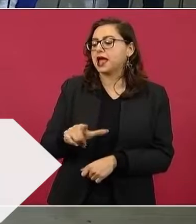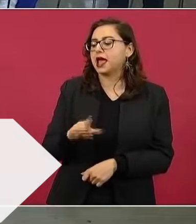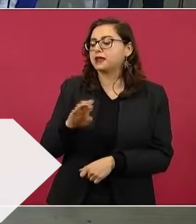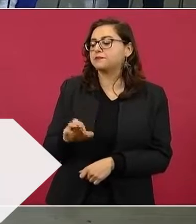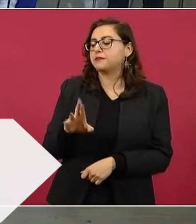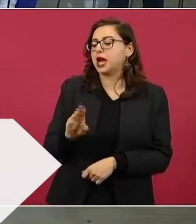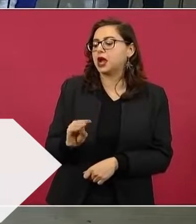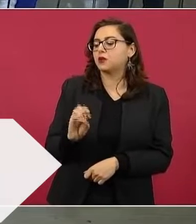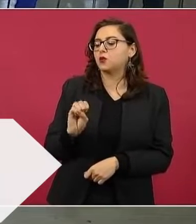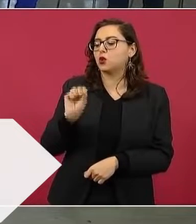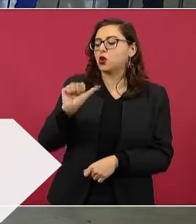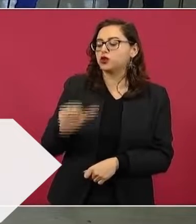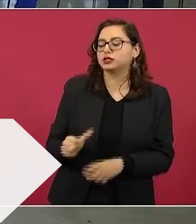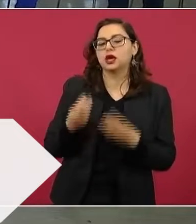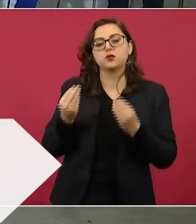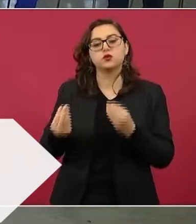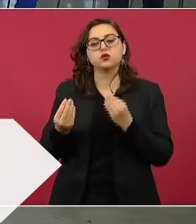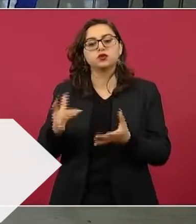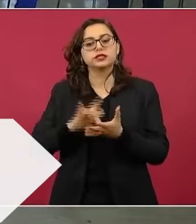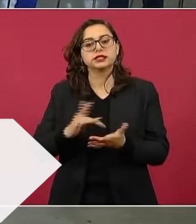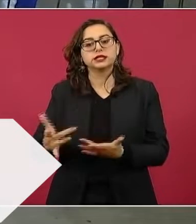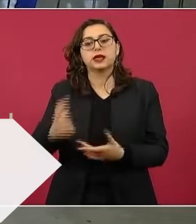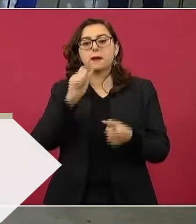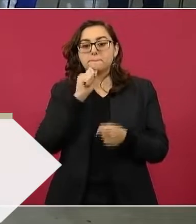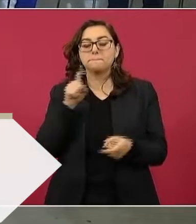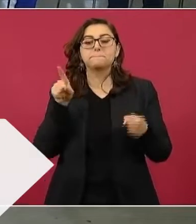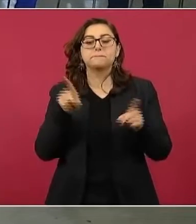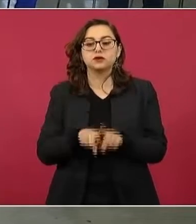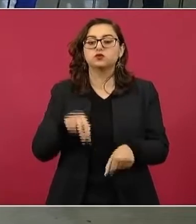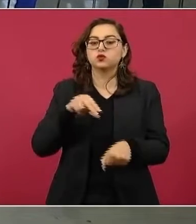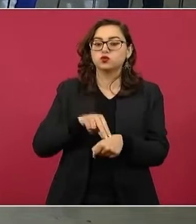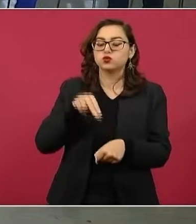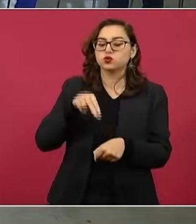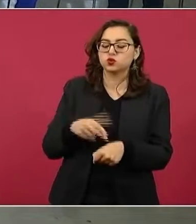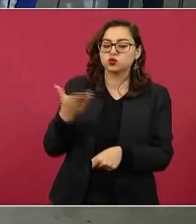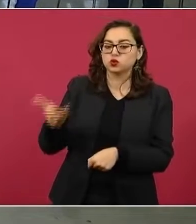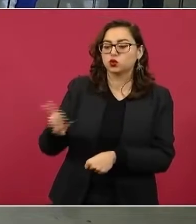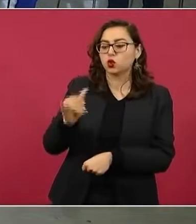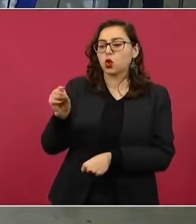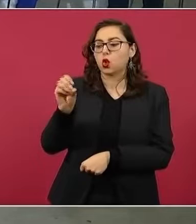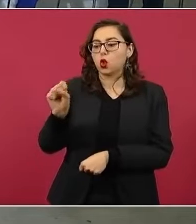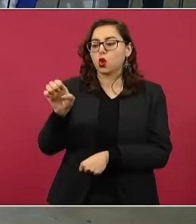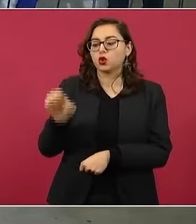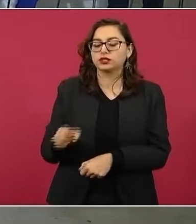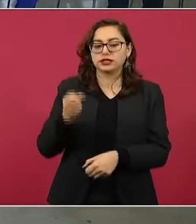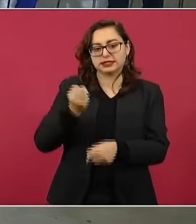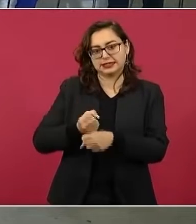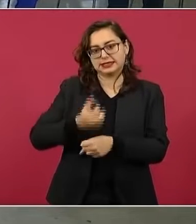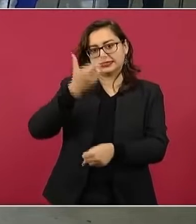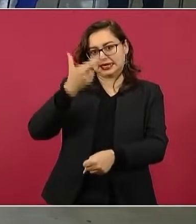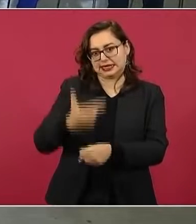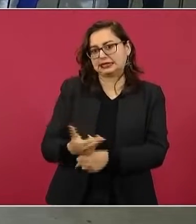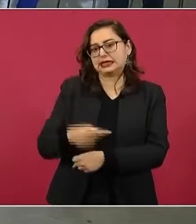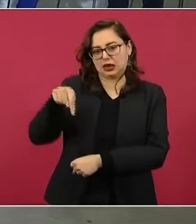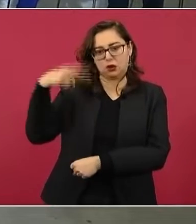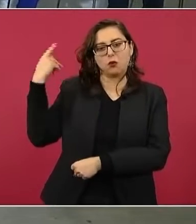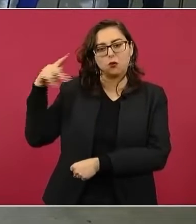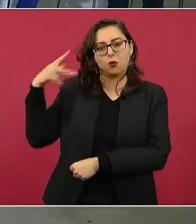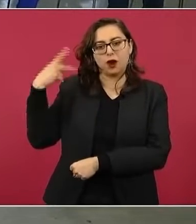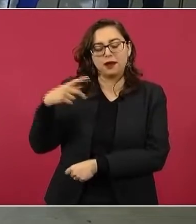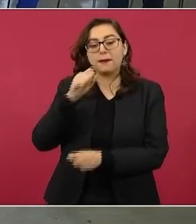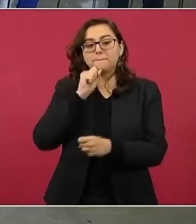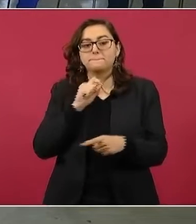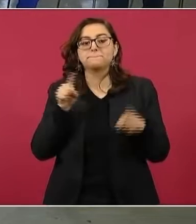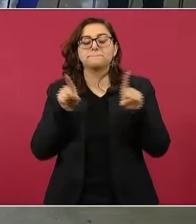doctor José Martínez, que es nuestro secretario de salud de aquí de Puebla, y al doctor Melitón Lozano, que es